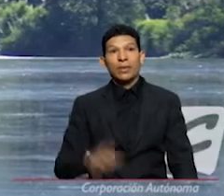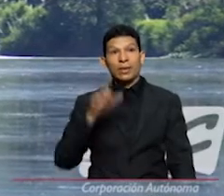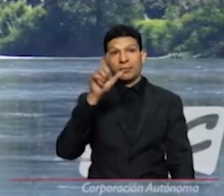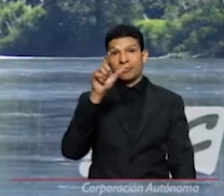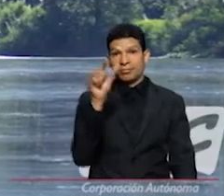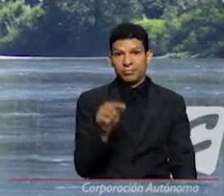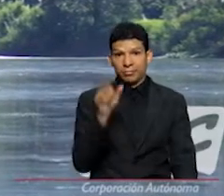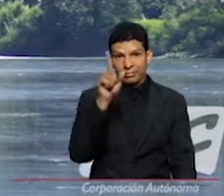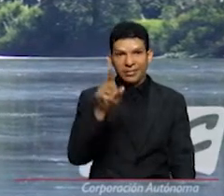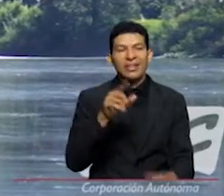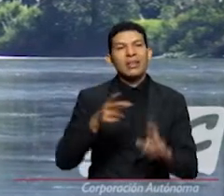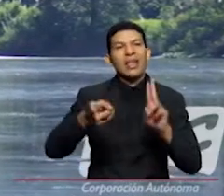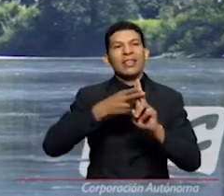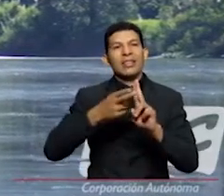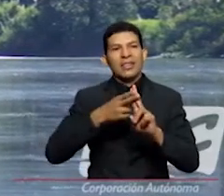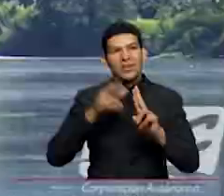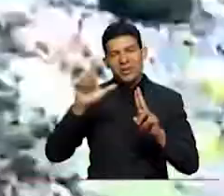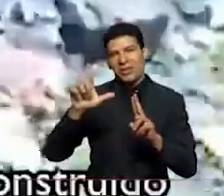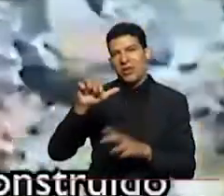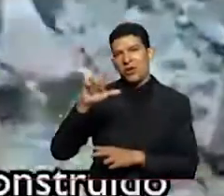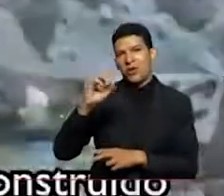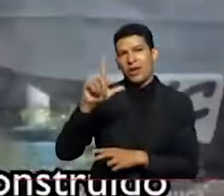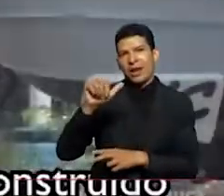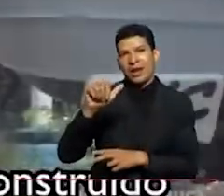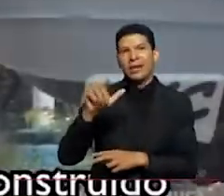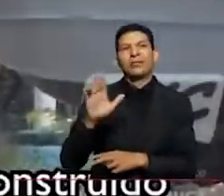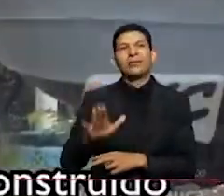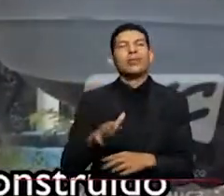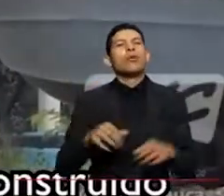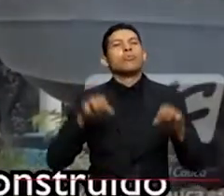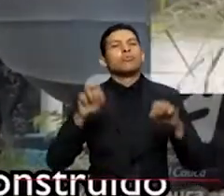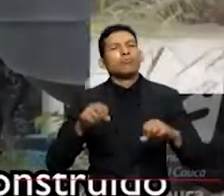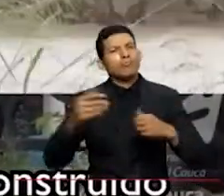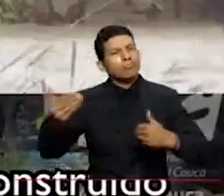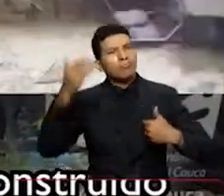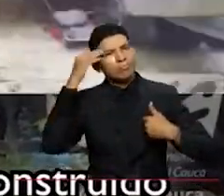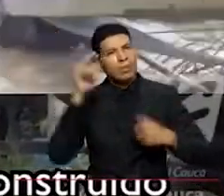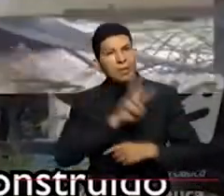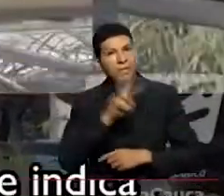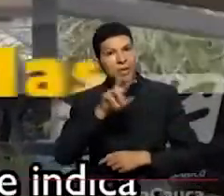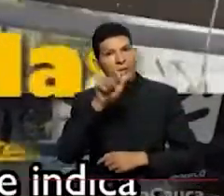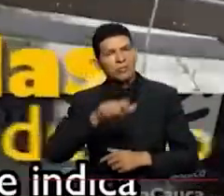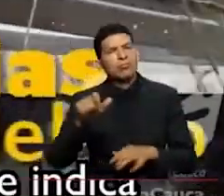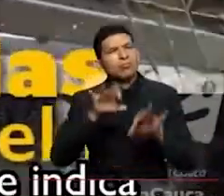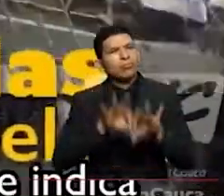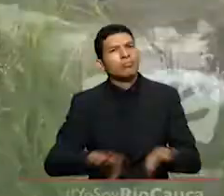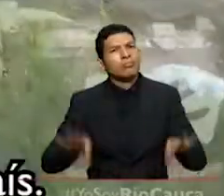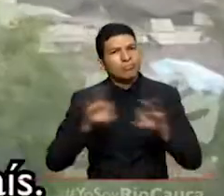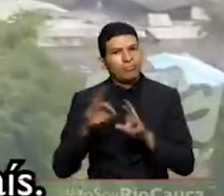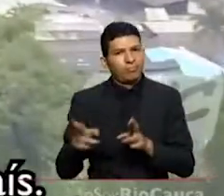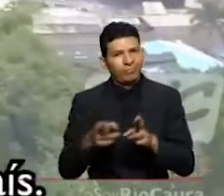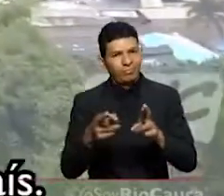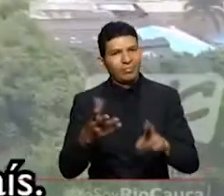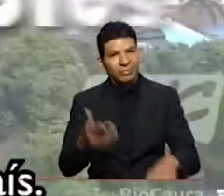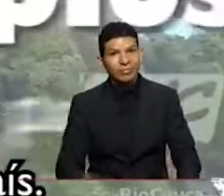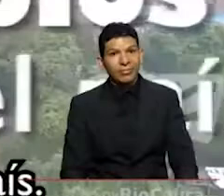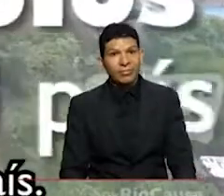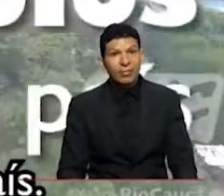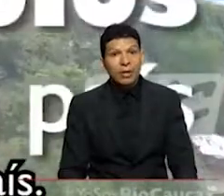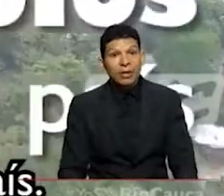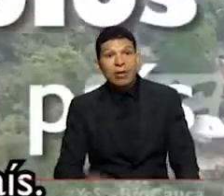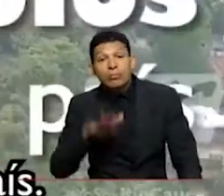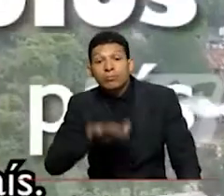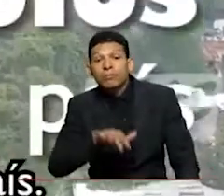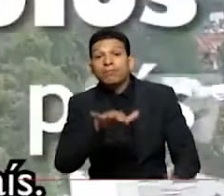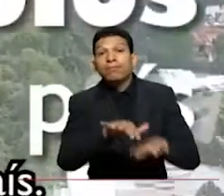hace parte de la campaña numeral yo soy río cauca diseñada para concientizar a los vallecaucanos de la importancia de este río recorre 180